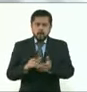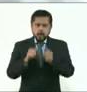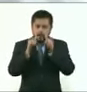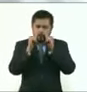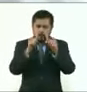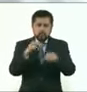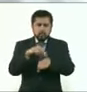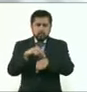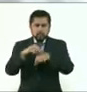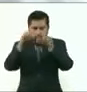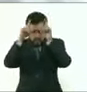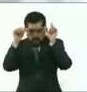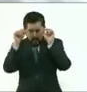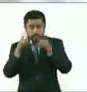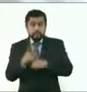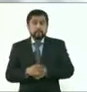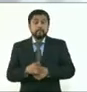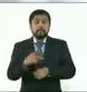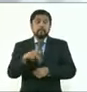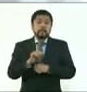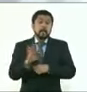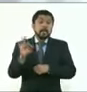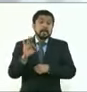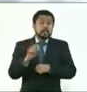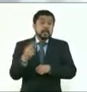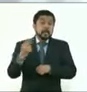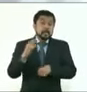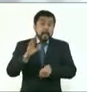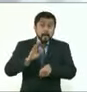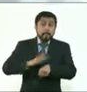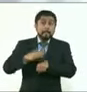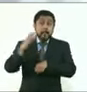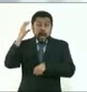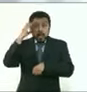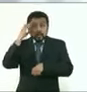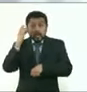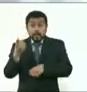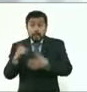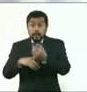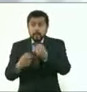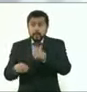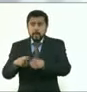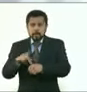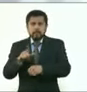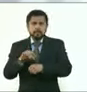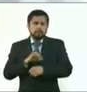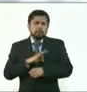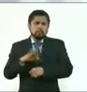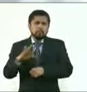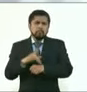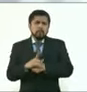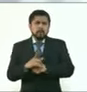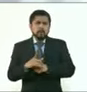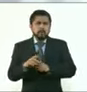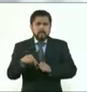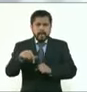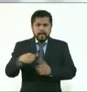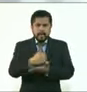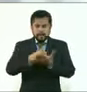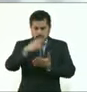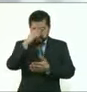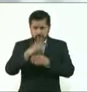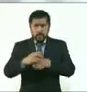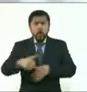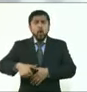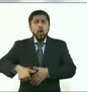Y en caso de que necesite estar creciendo, se va a crecer. Entonces, llegamos a tener cerca de 11 mil camas en la zona metropolitana del